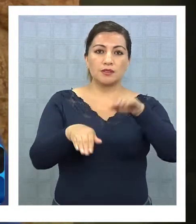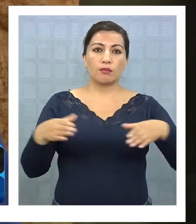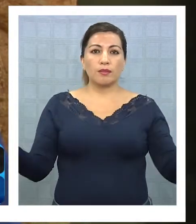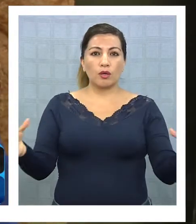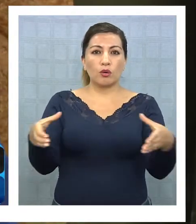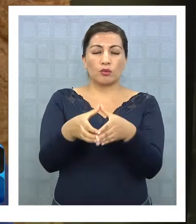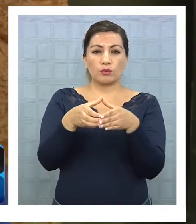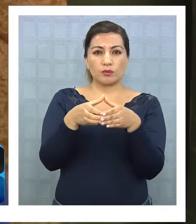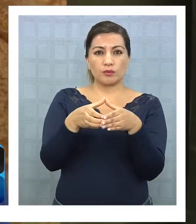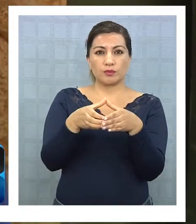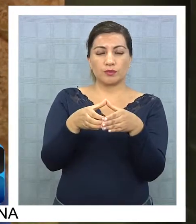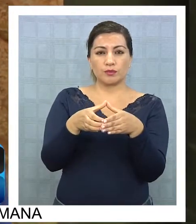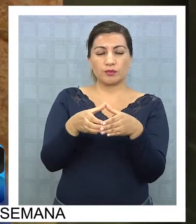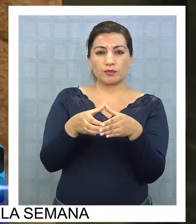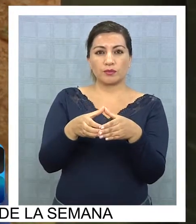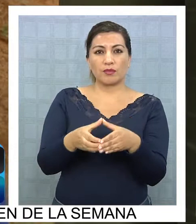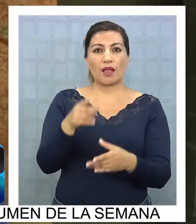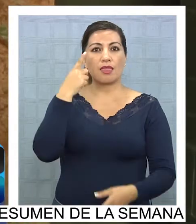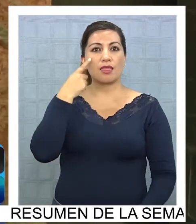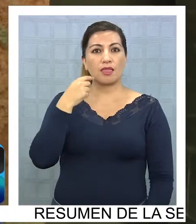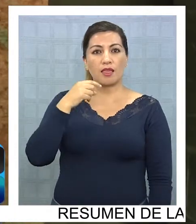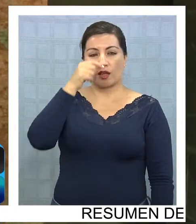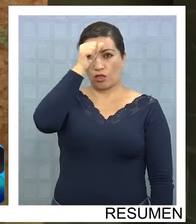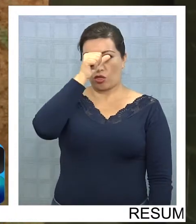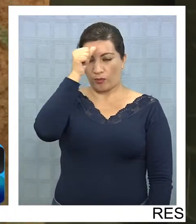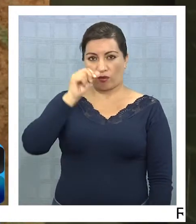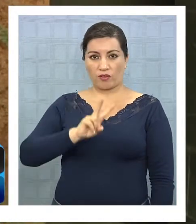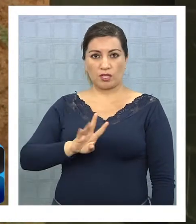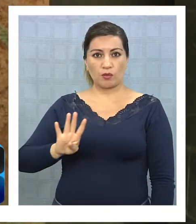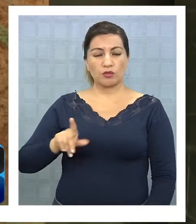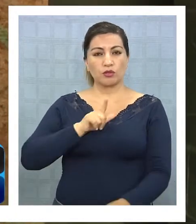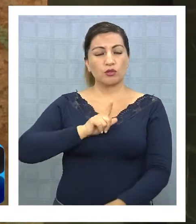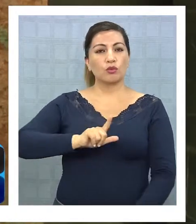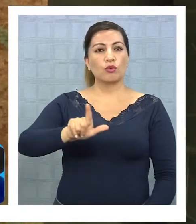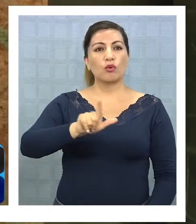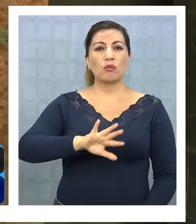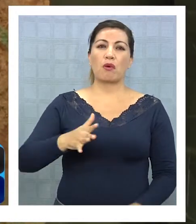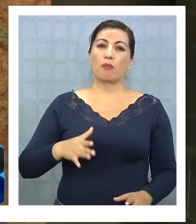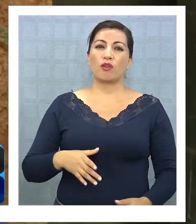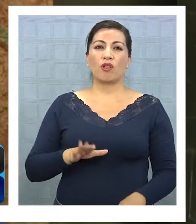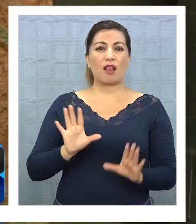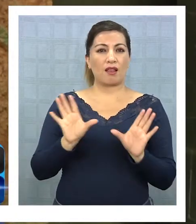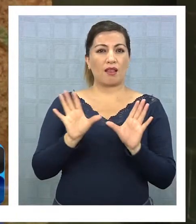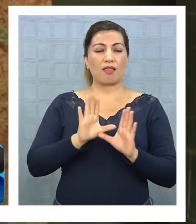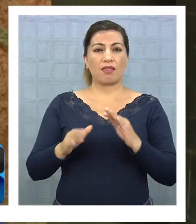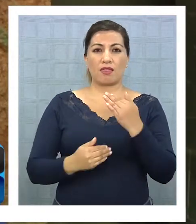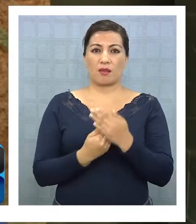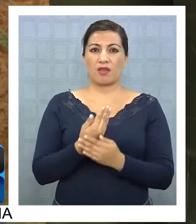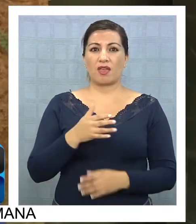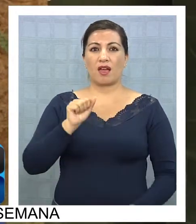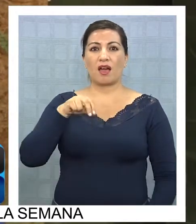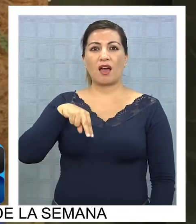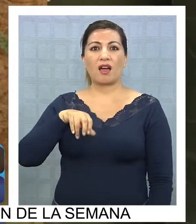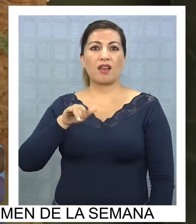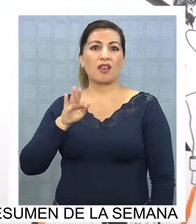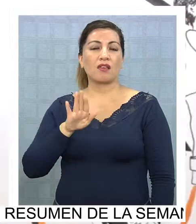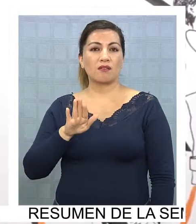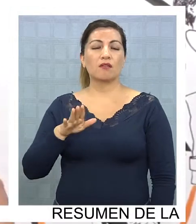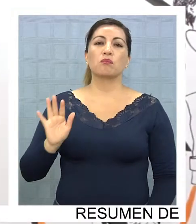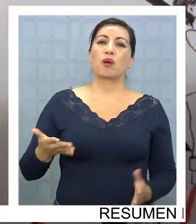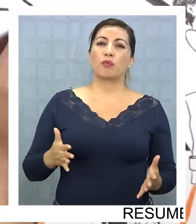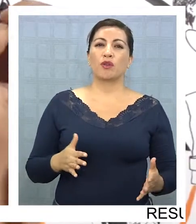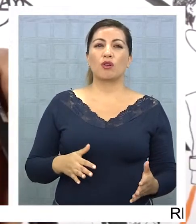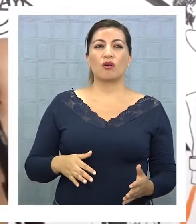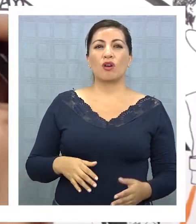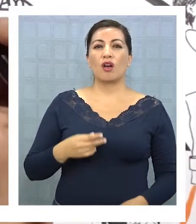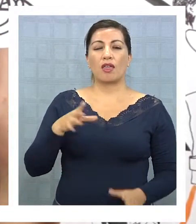reunirnos el día domingo 24, nosotros vamos a estar a partir de las 10 de la mañana en la ANEF, hasta vamos a